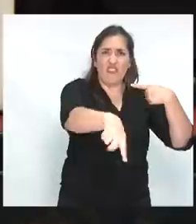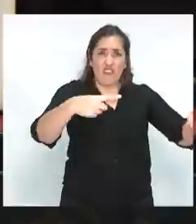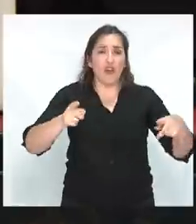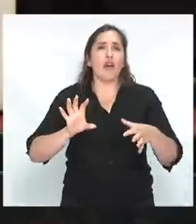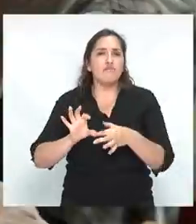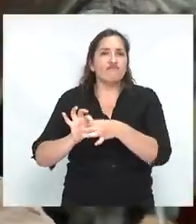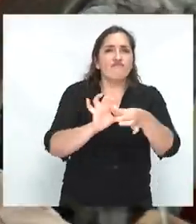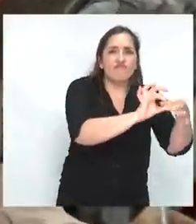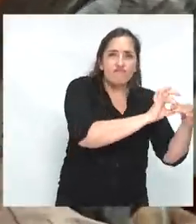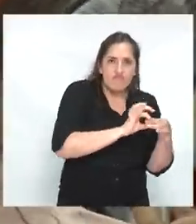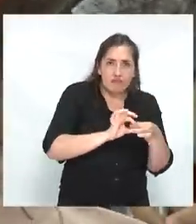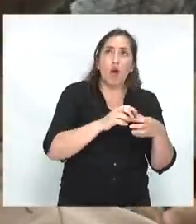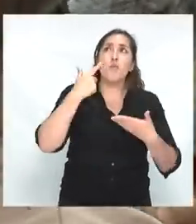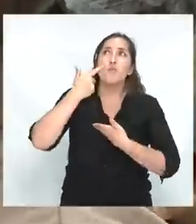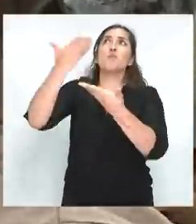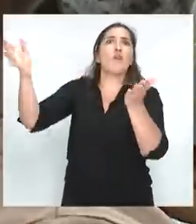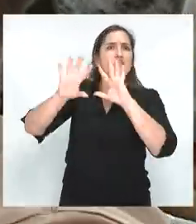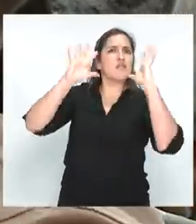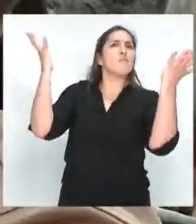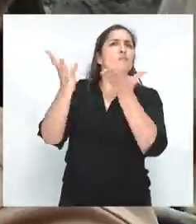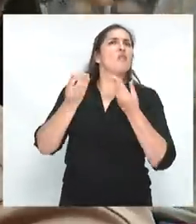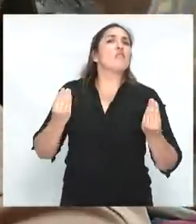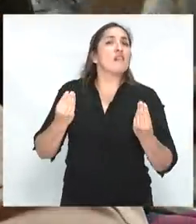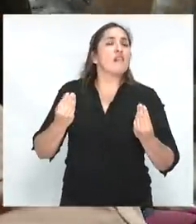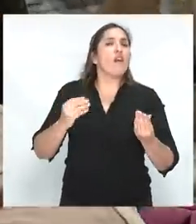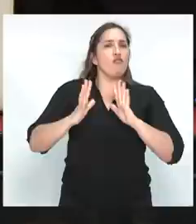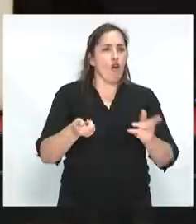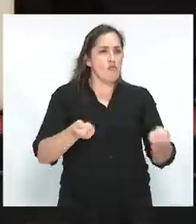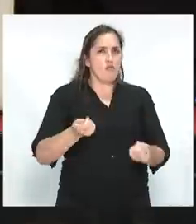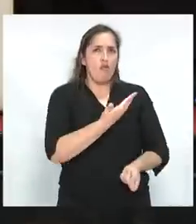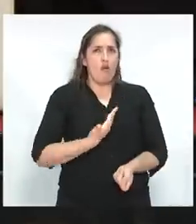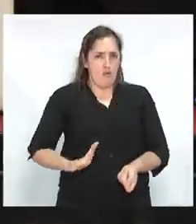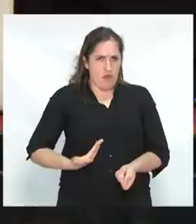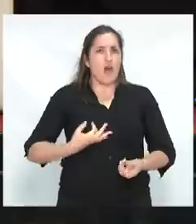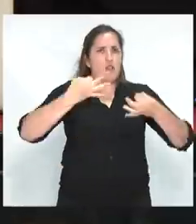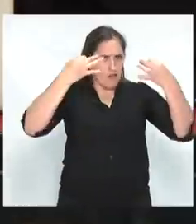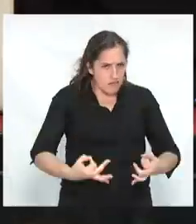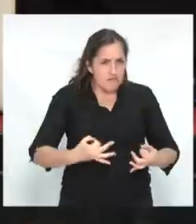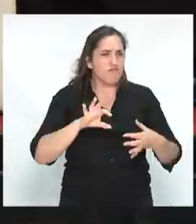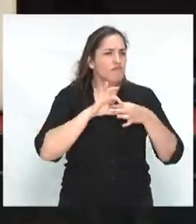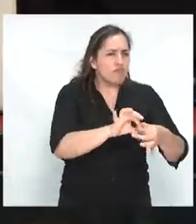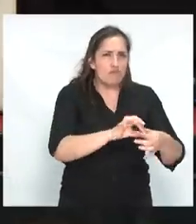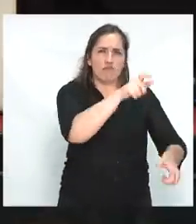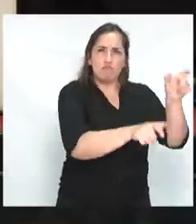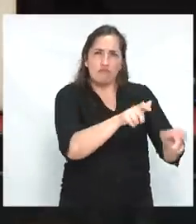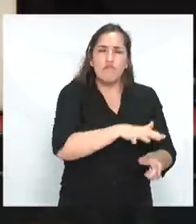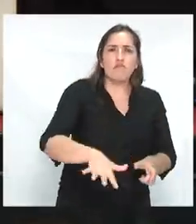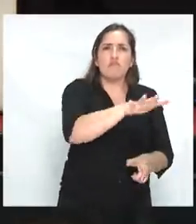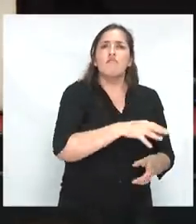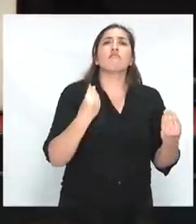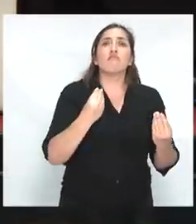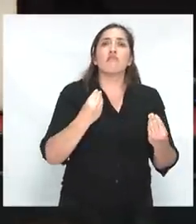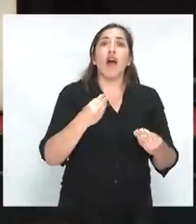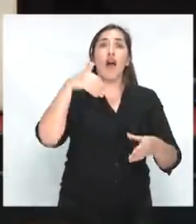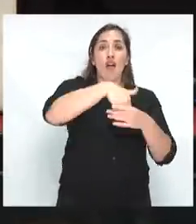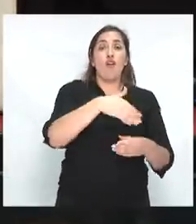Lo que hemos mostrado al mundo es que la gobernabilidad real, plebeia, que se construye es mayoría